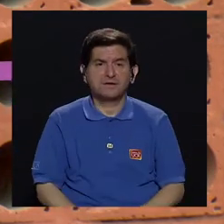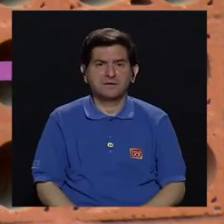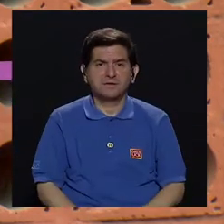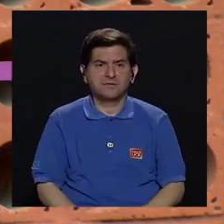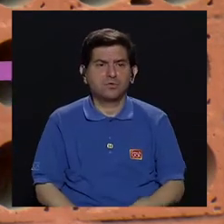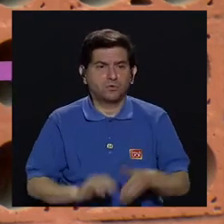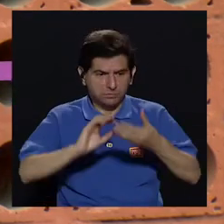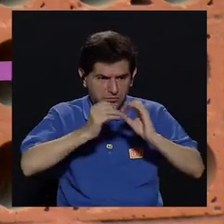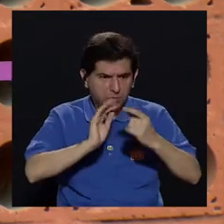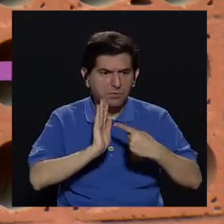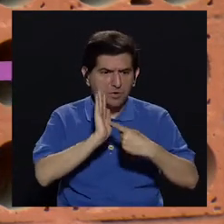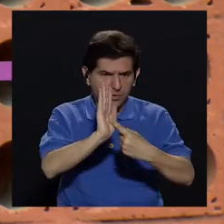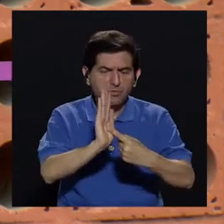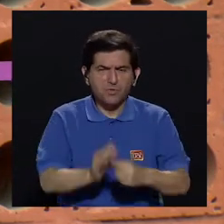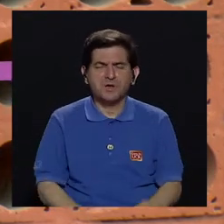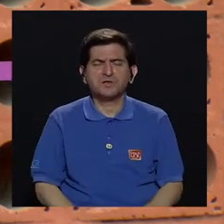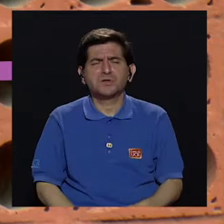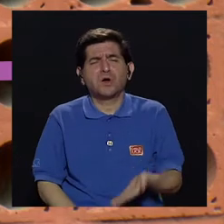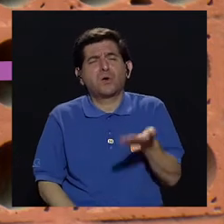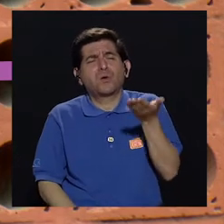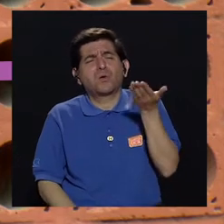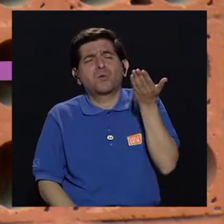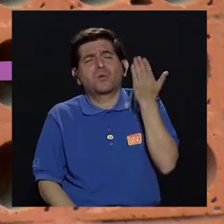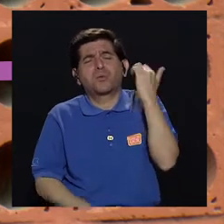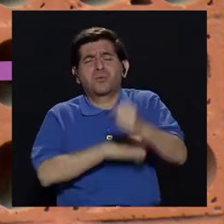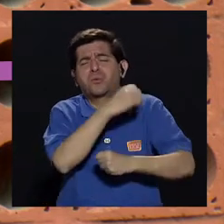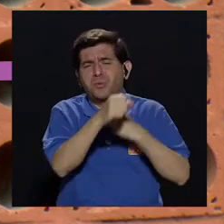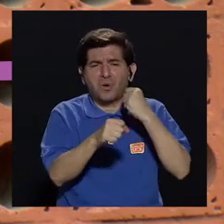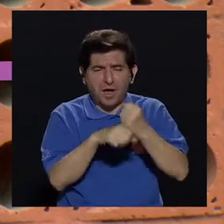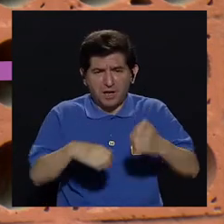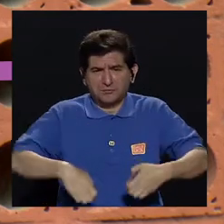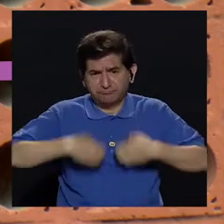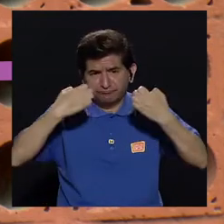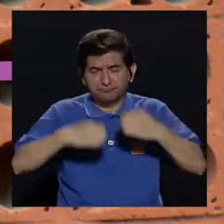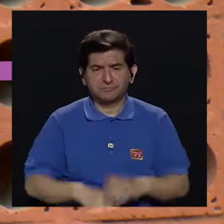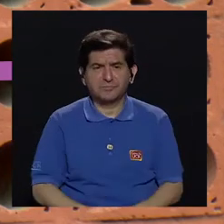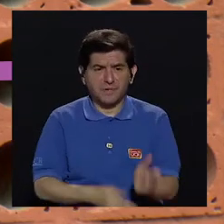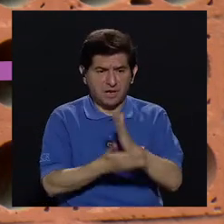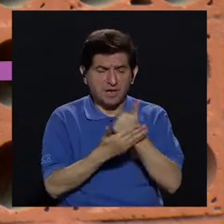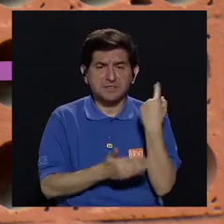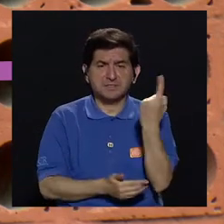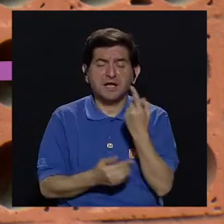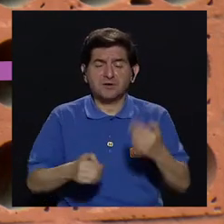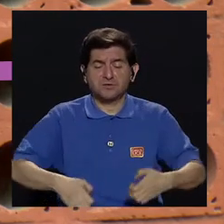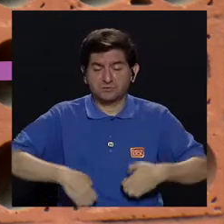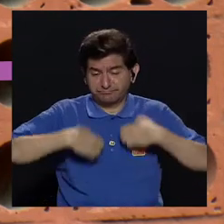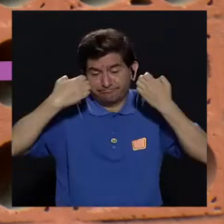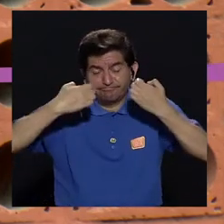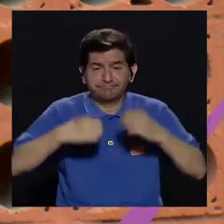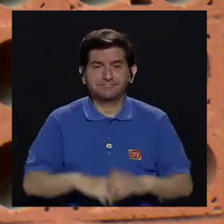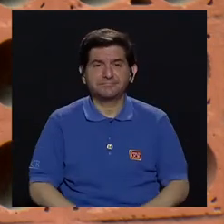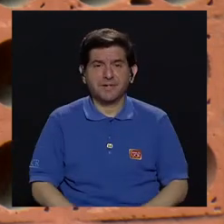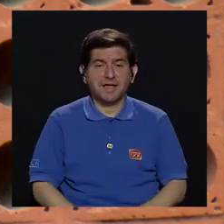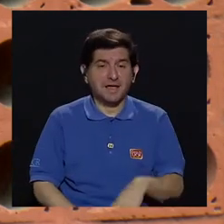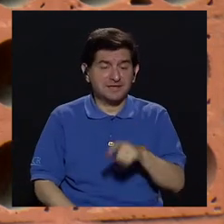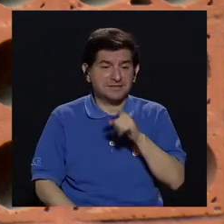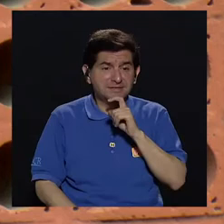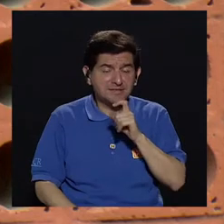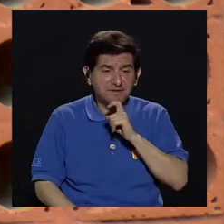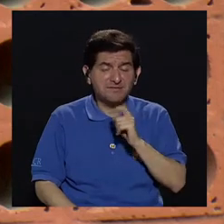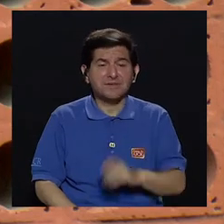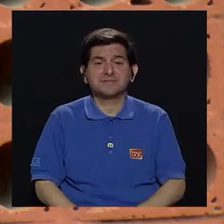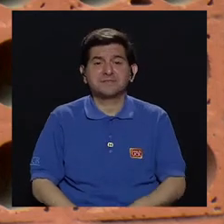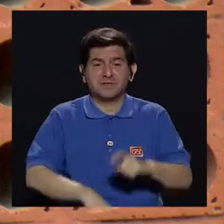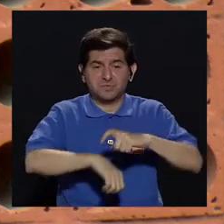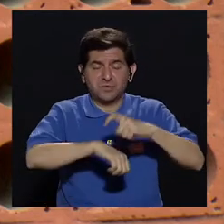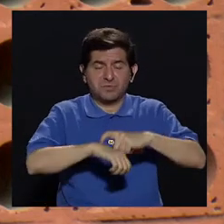hay datos que remontan desde hace muchísimos, muchísimos años. En realidad es algo que siempre ha estado ahí, es